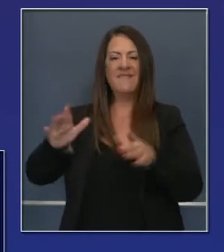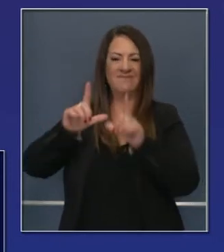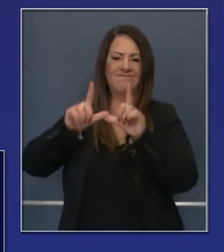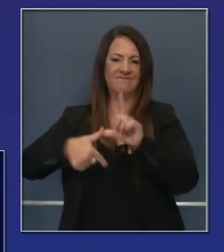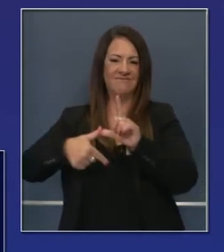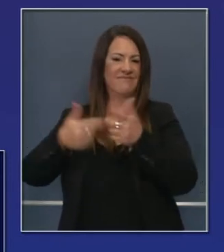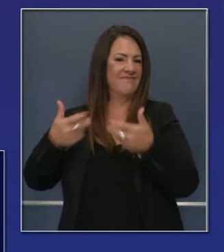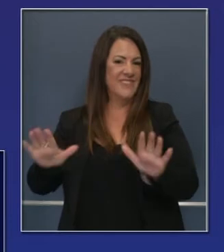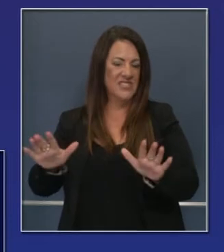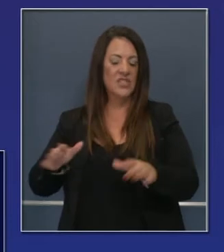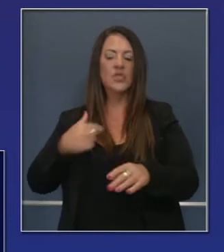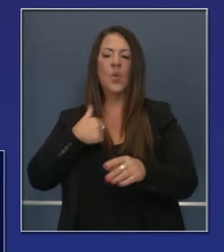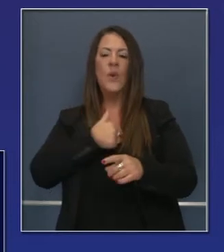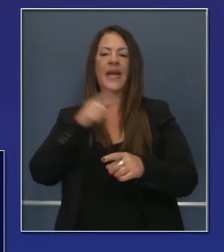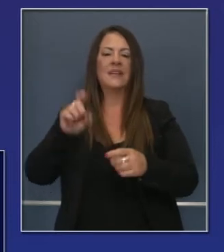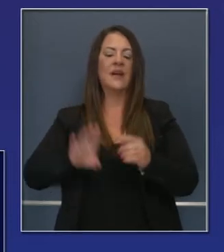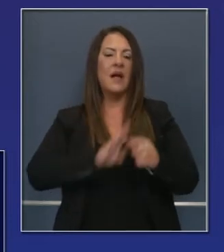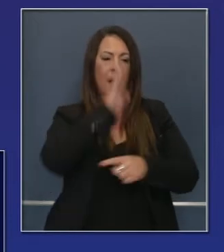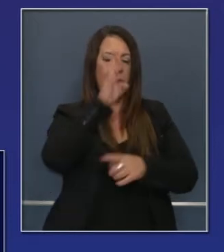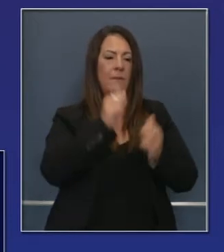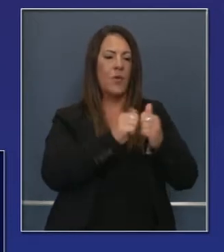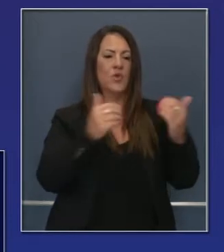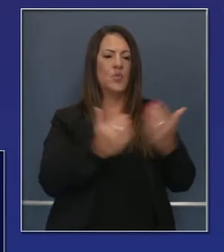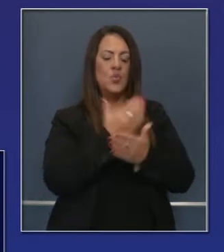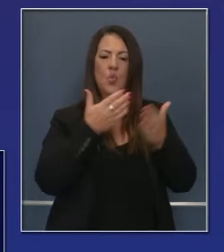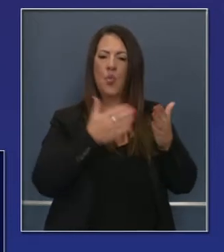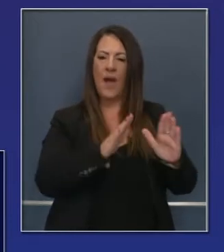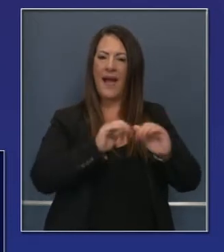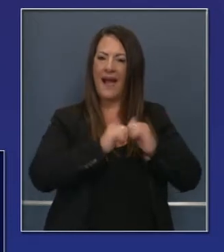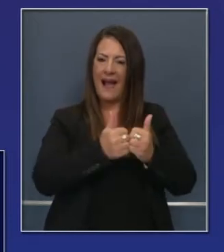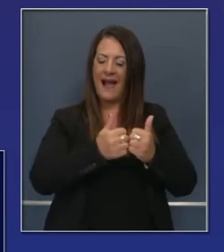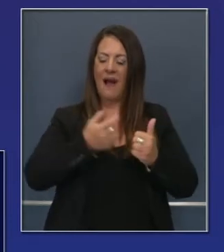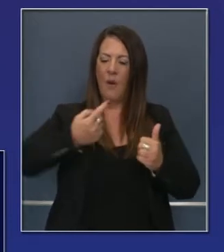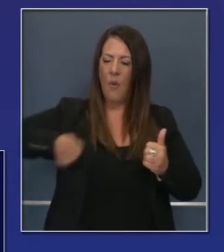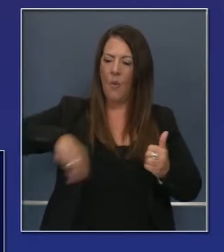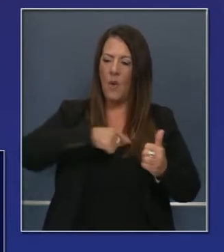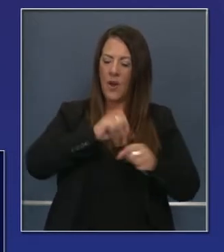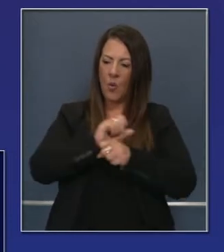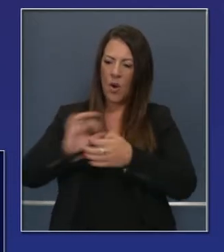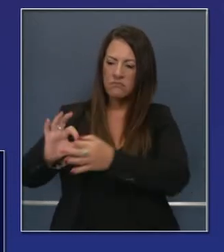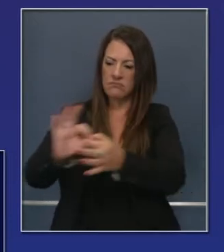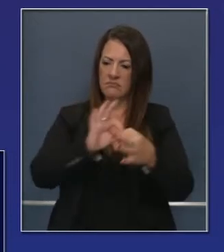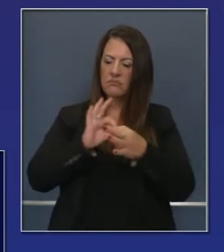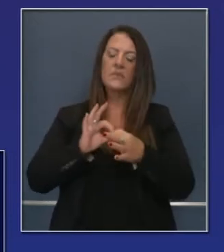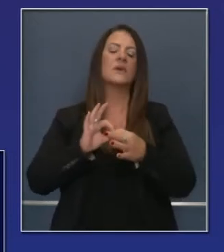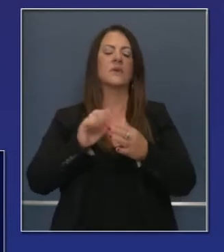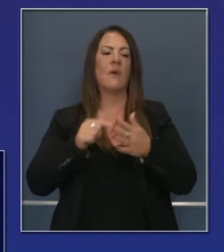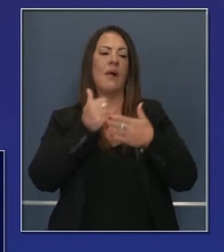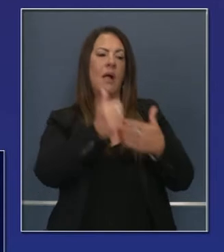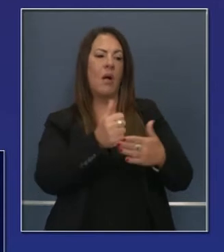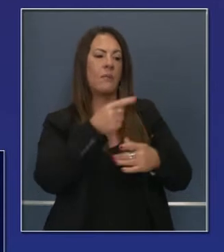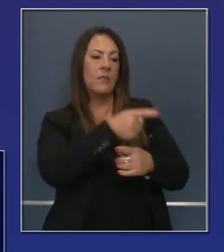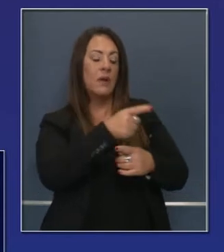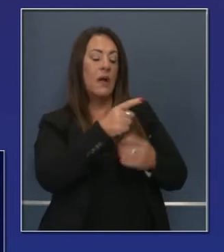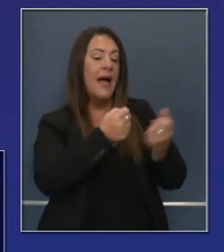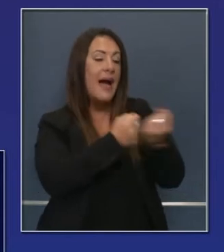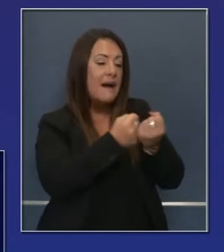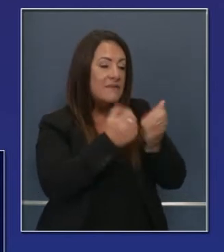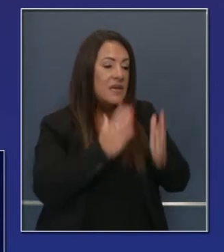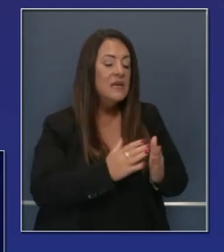vencido y ahora tenemos que trabajar de una manera más inspirada y juntarnos como la legislatura del gobernador con